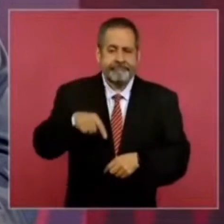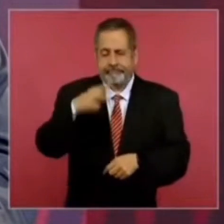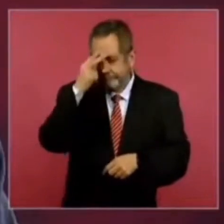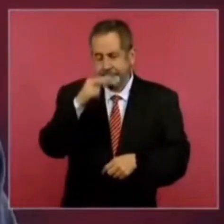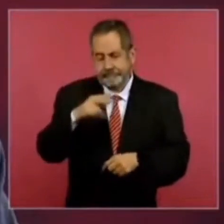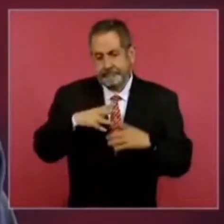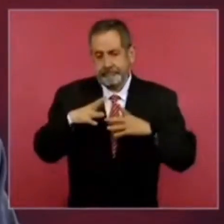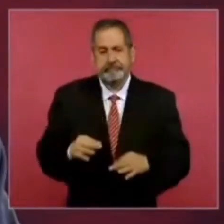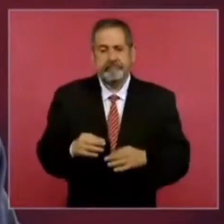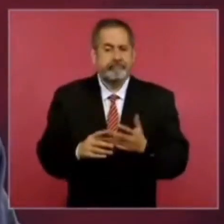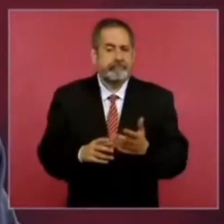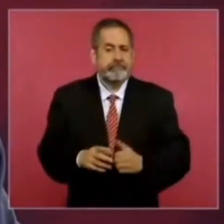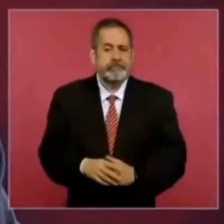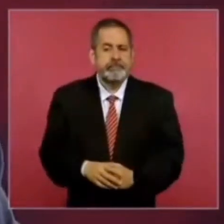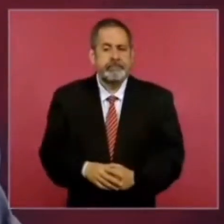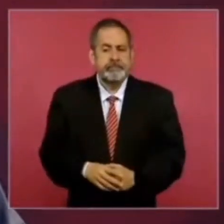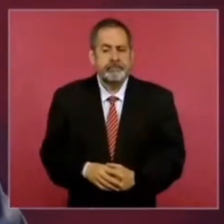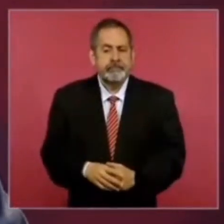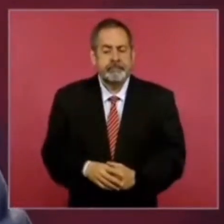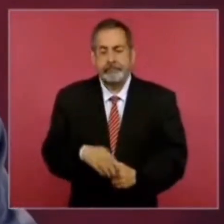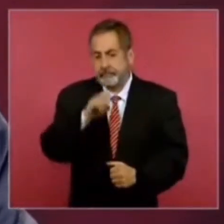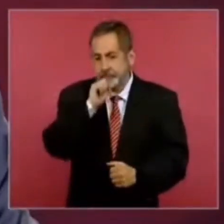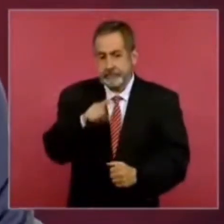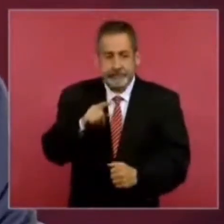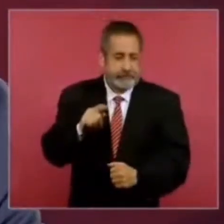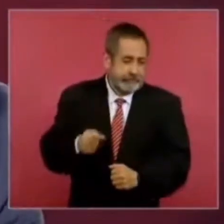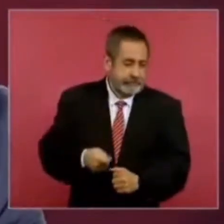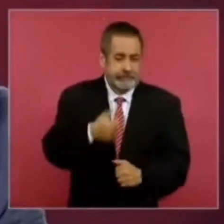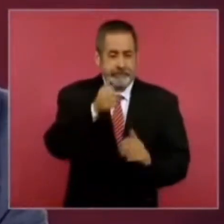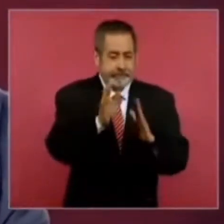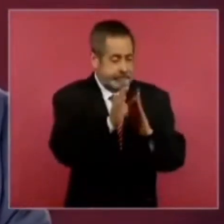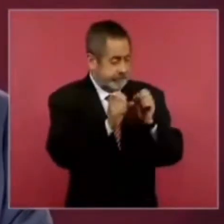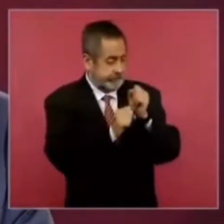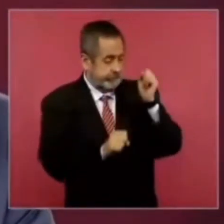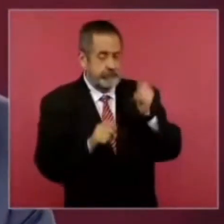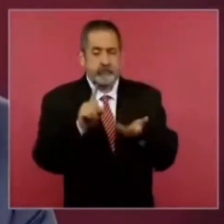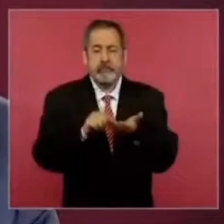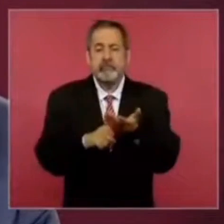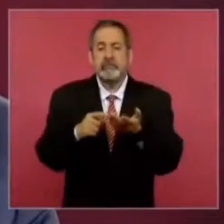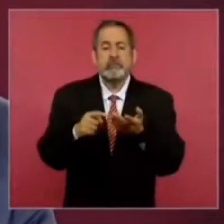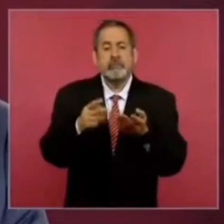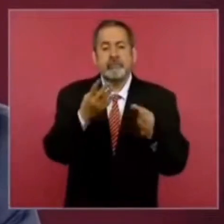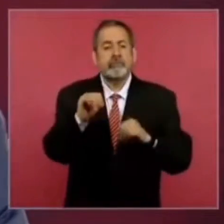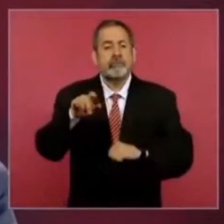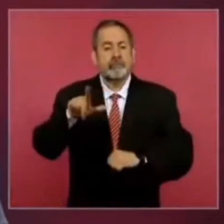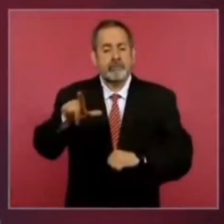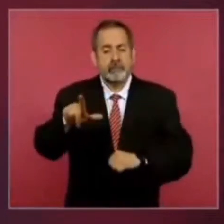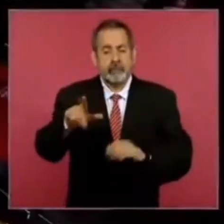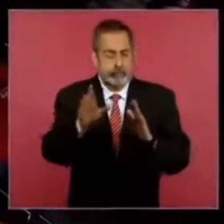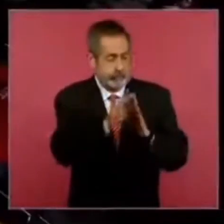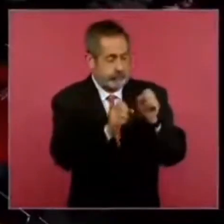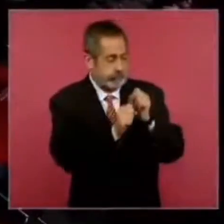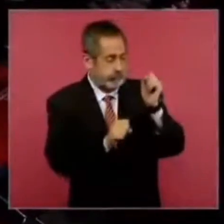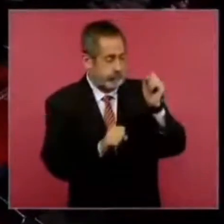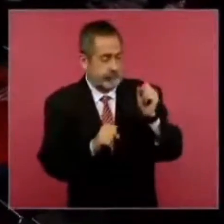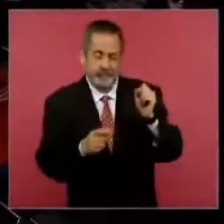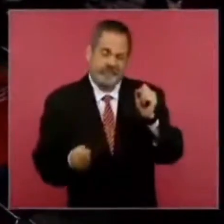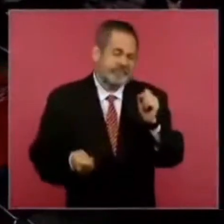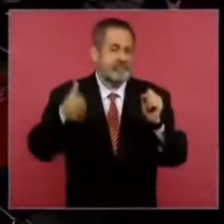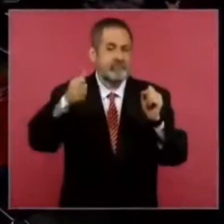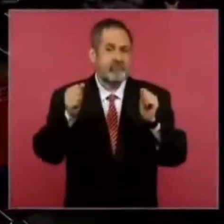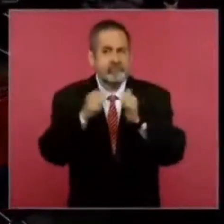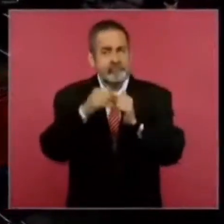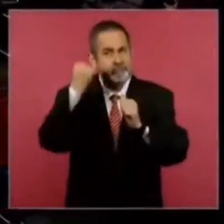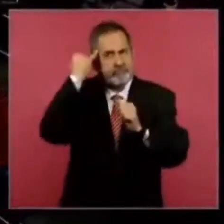Y también la primera constitución, la de 1917, con dimensión social,